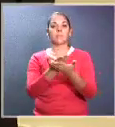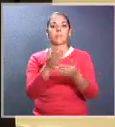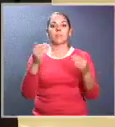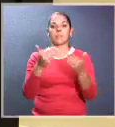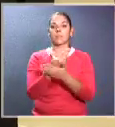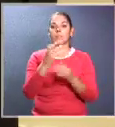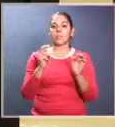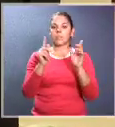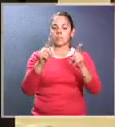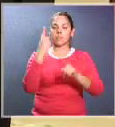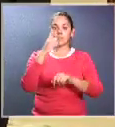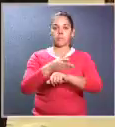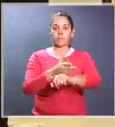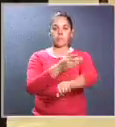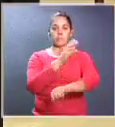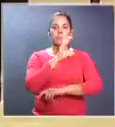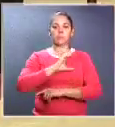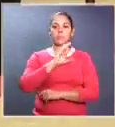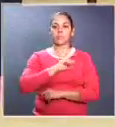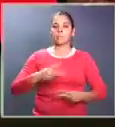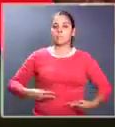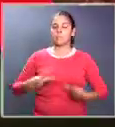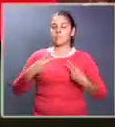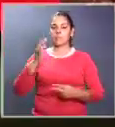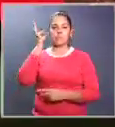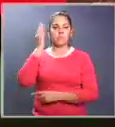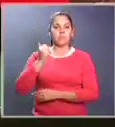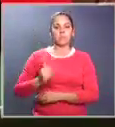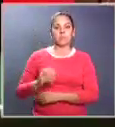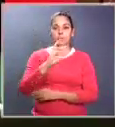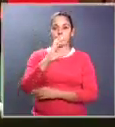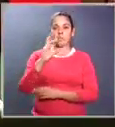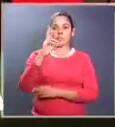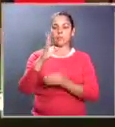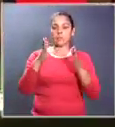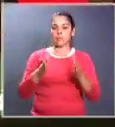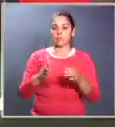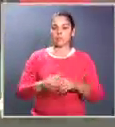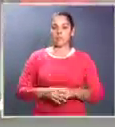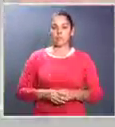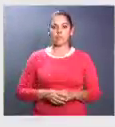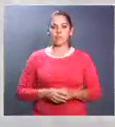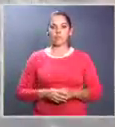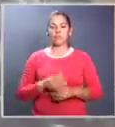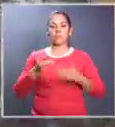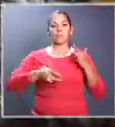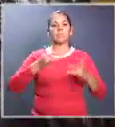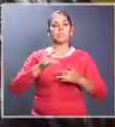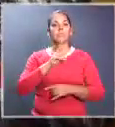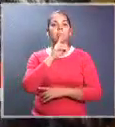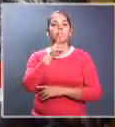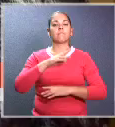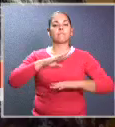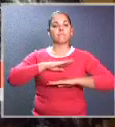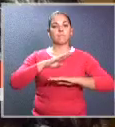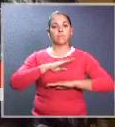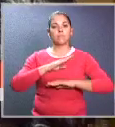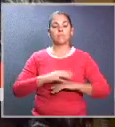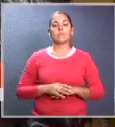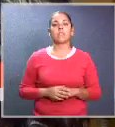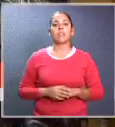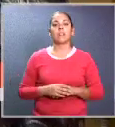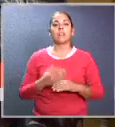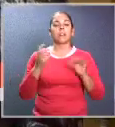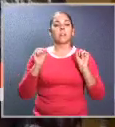oportunidades para mejorar la calidad de vida de las y los costarricenses. Nos sentimos verdaderamente complacidos